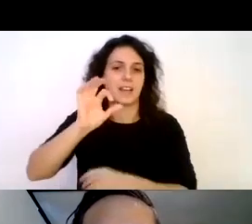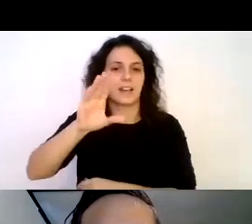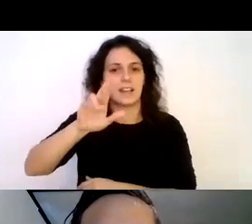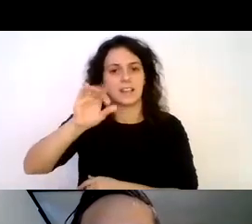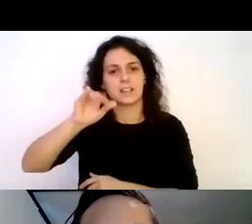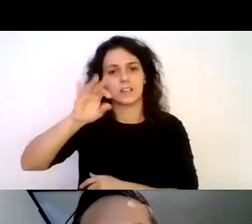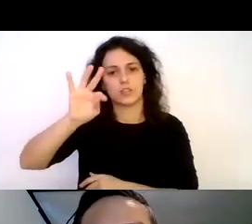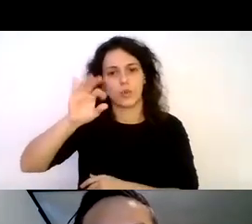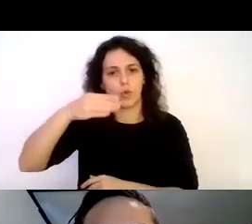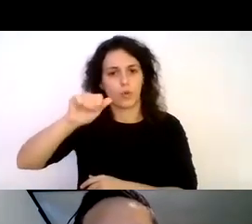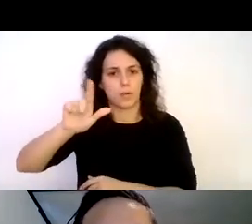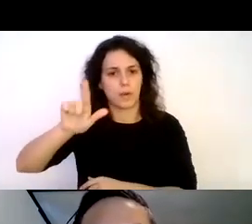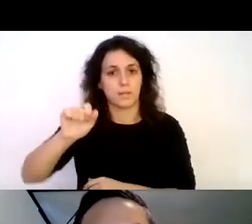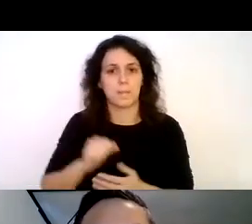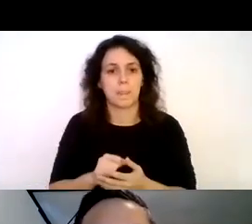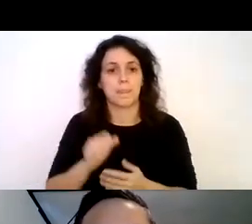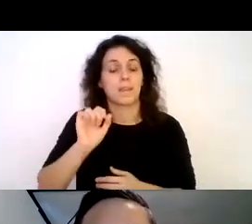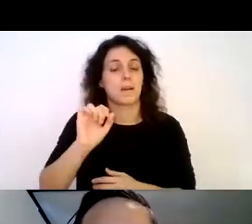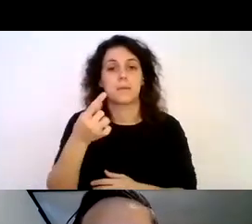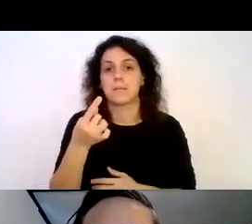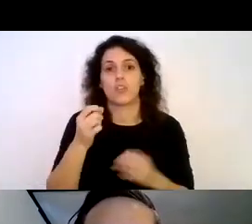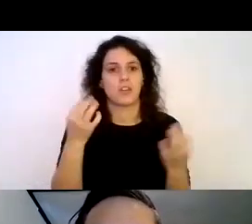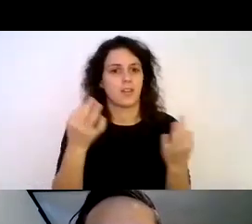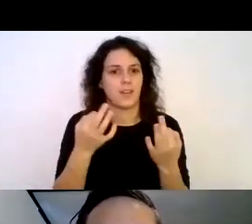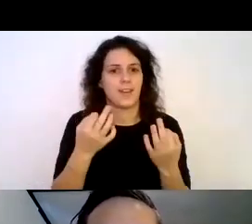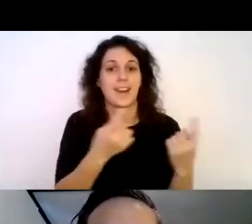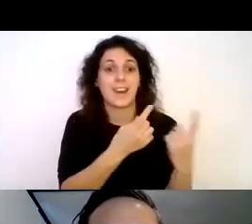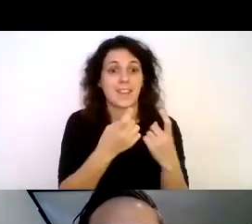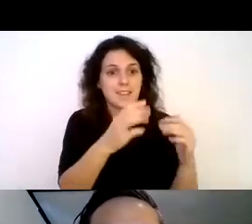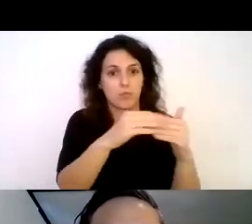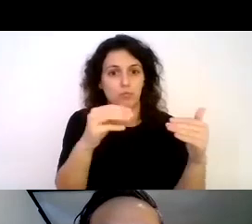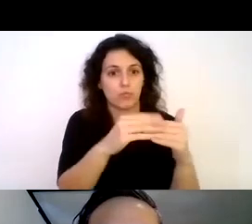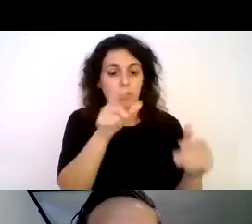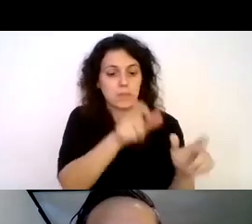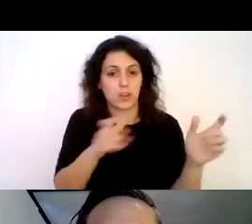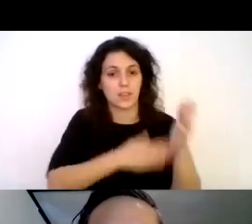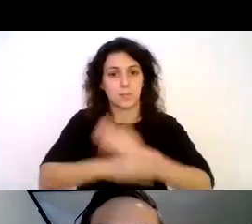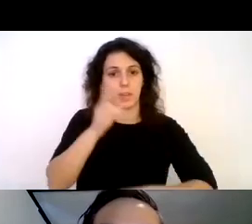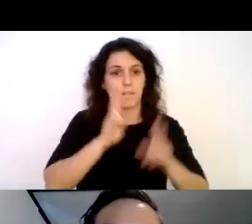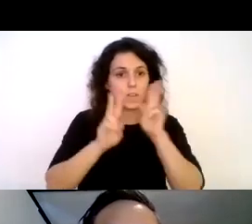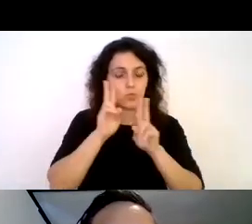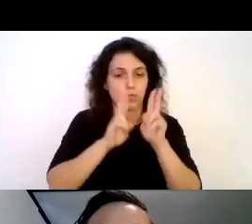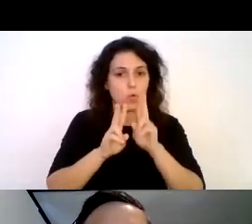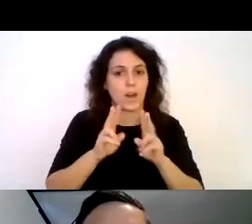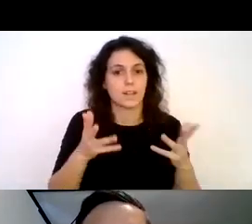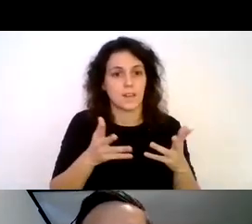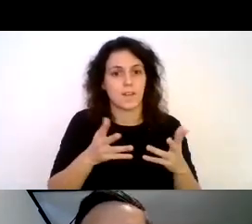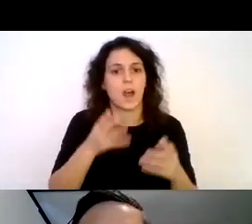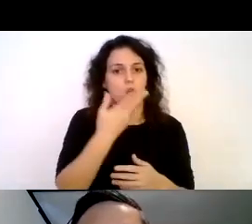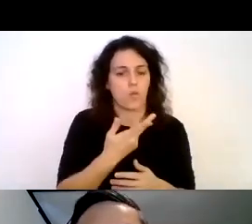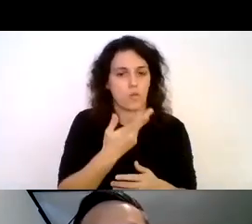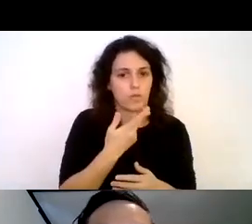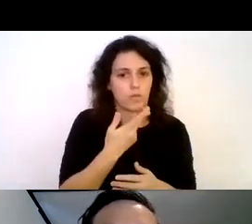Para esto, lo principal fue conocer las necesidades de las personas con discapacidad visual severa y para esto se